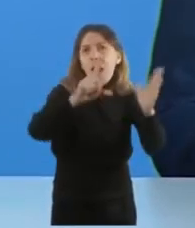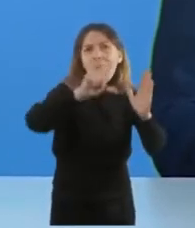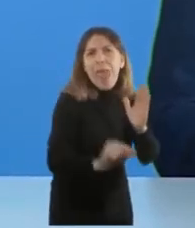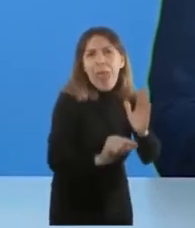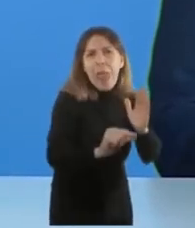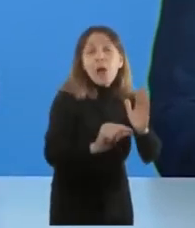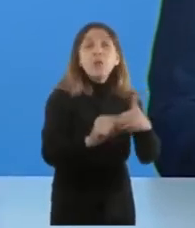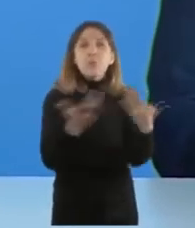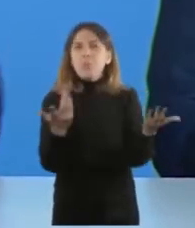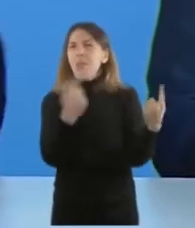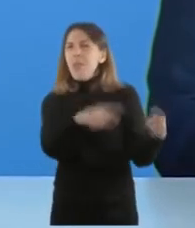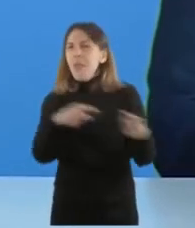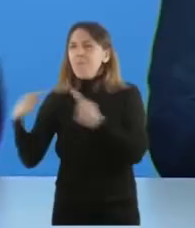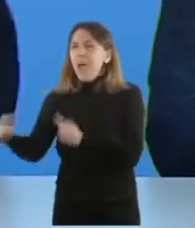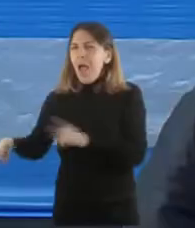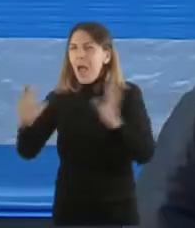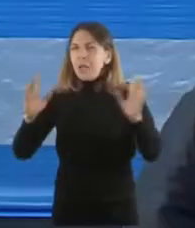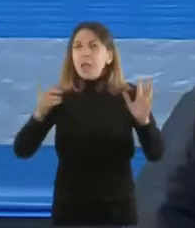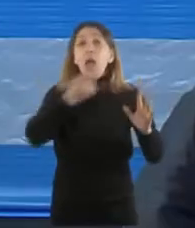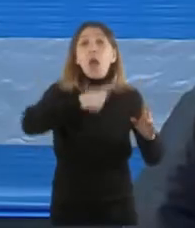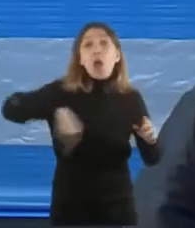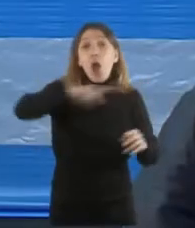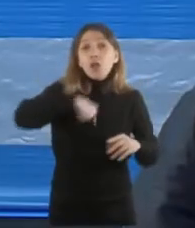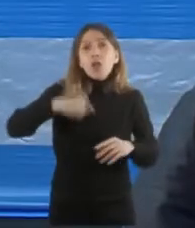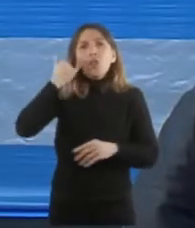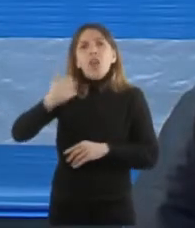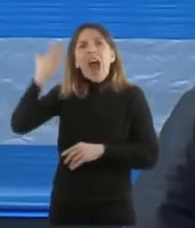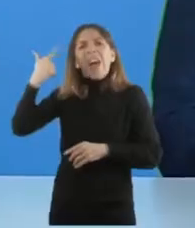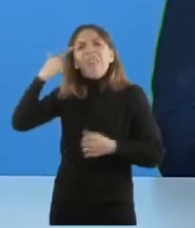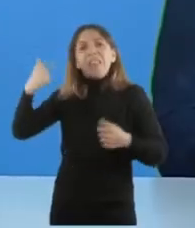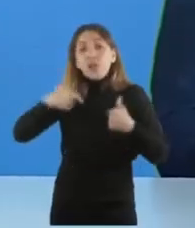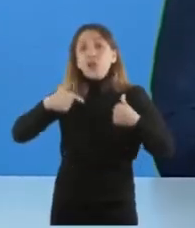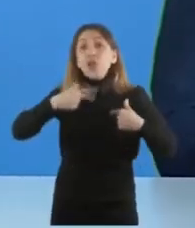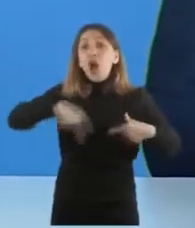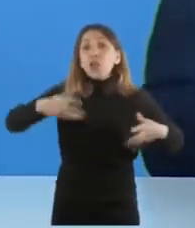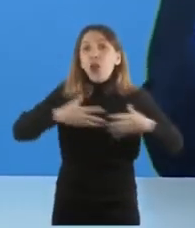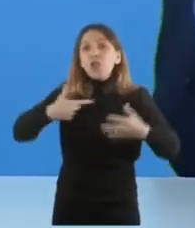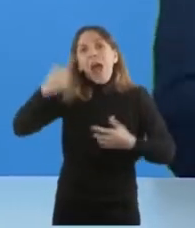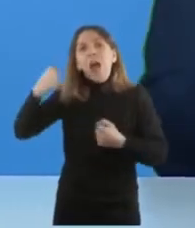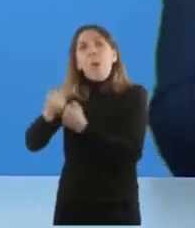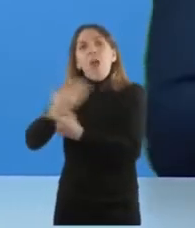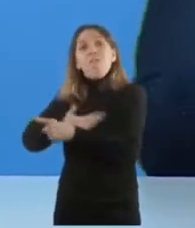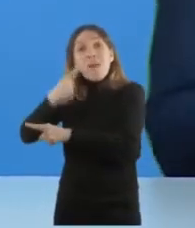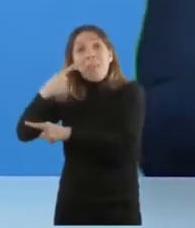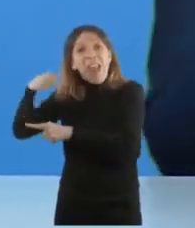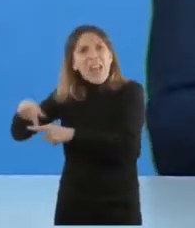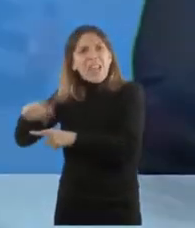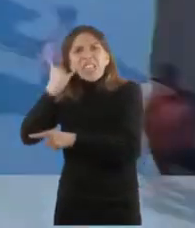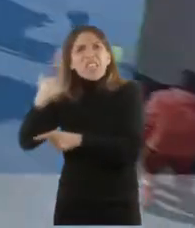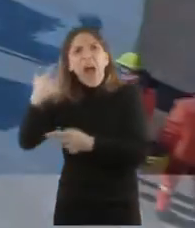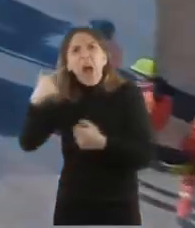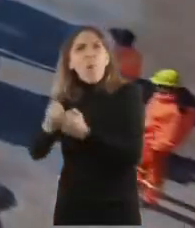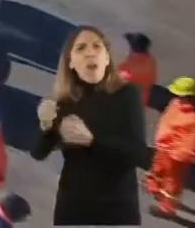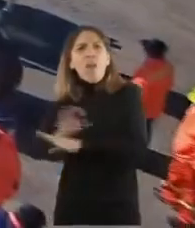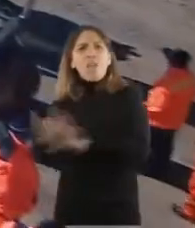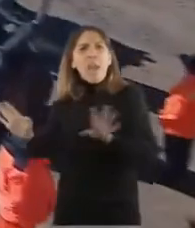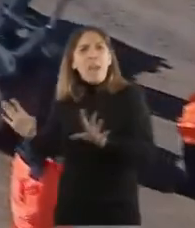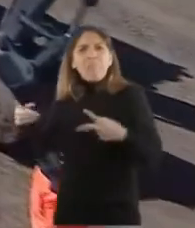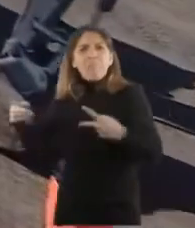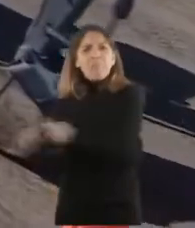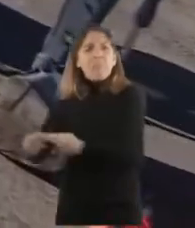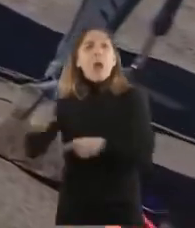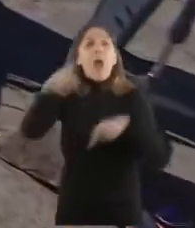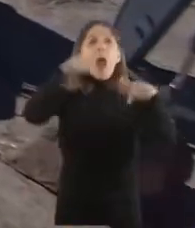Nosotros cerramos un acuerdo con el fondo y hoy estamos poniendo en marcha más obra pública que nunca.